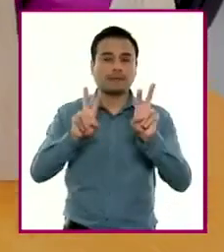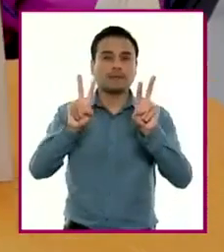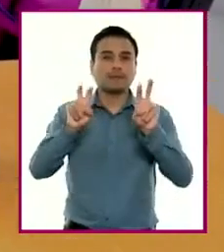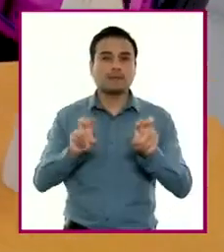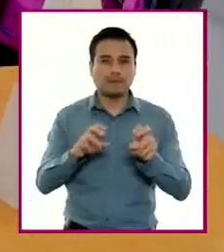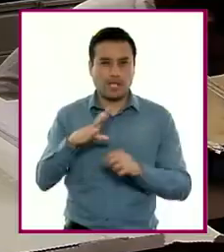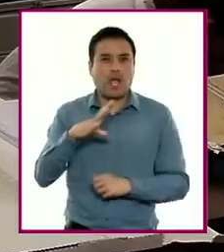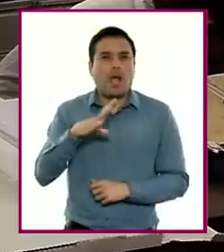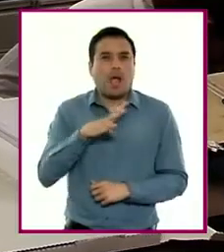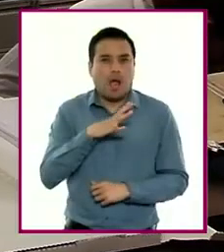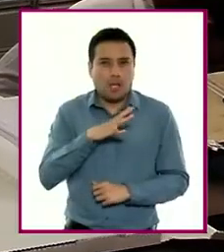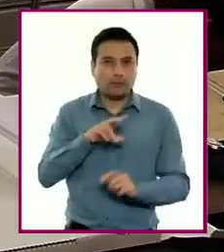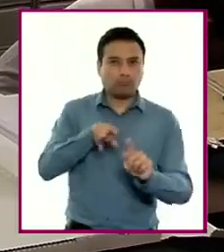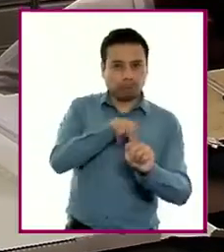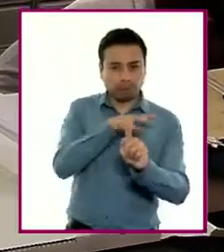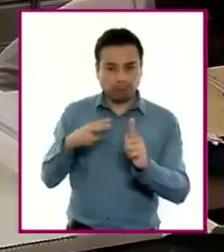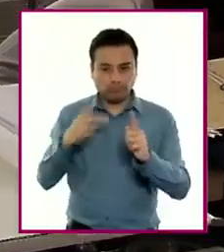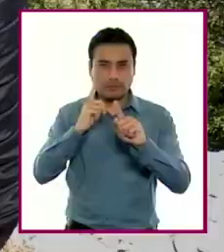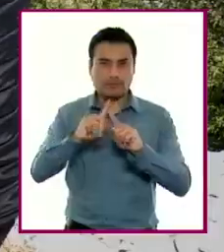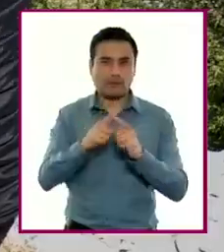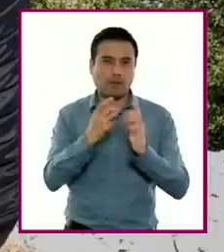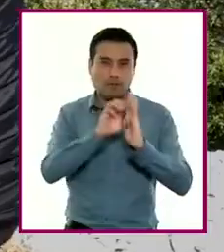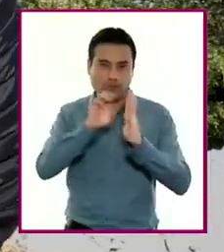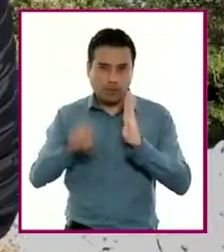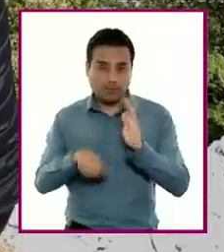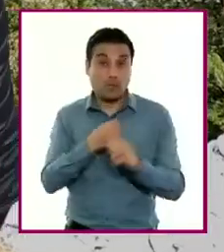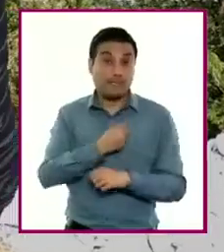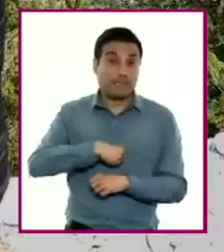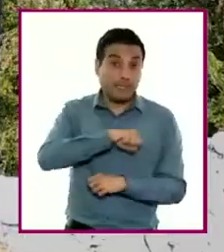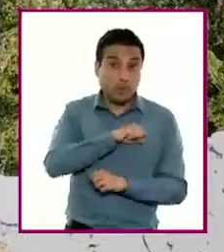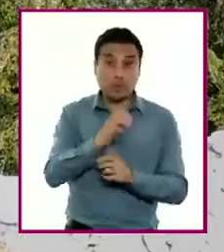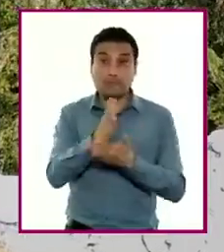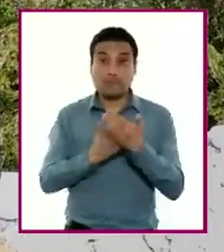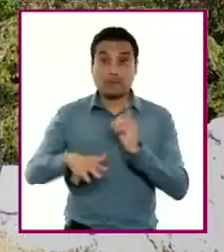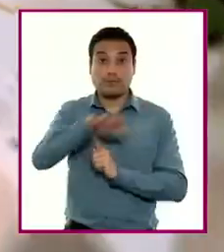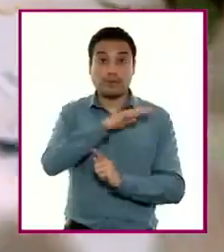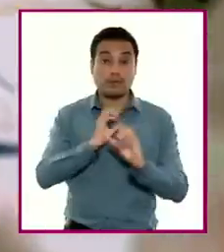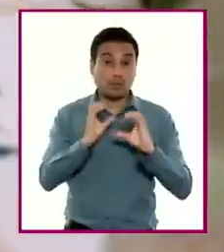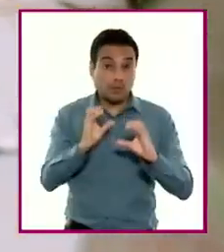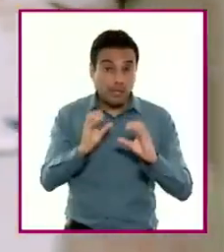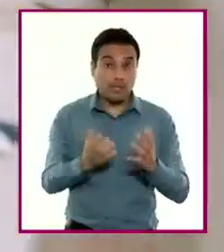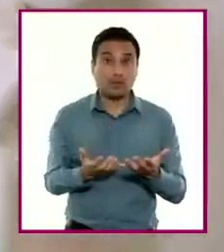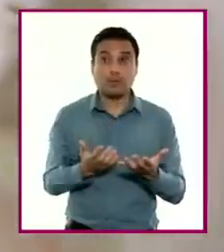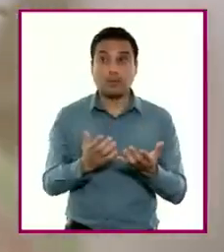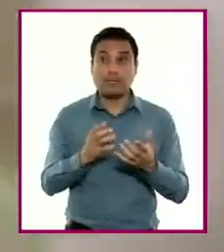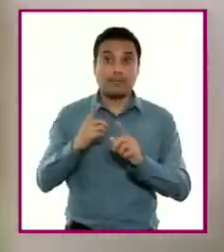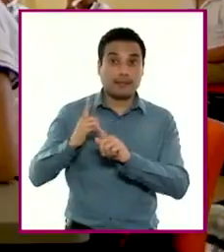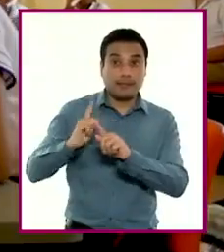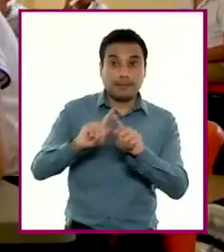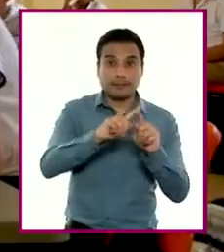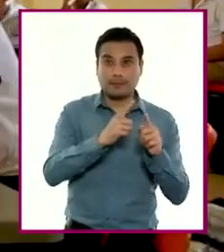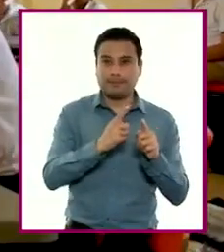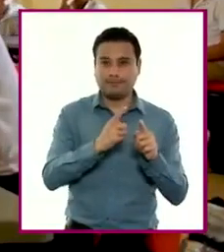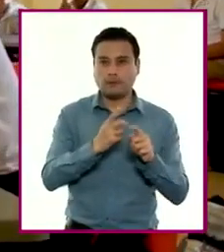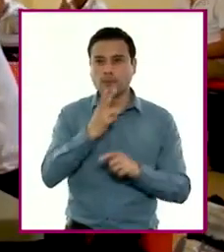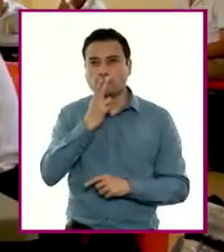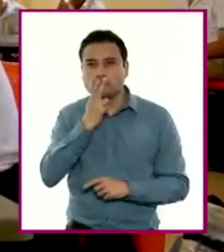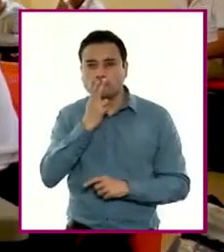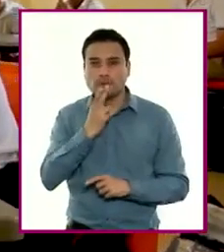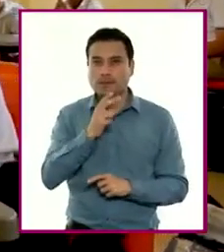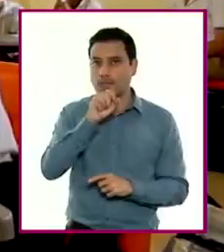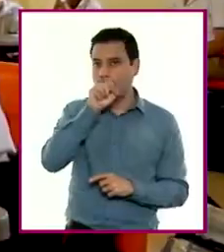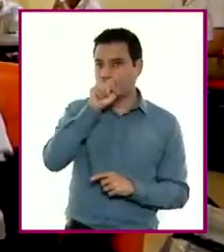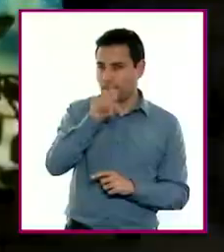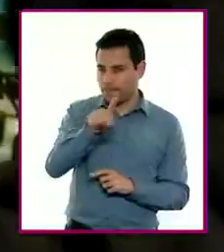contenidos de biología ofrecen distintas perspectivas de análisis como la salud, el cuidado del medio ambiente, el aprecio por la